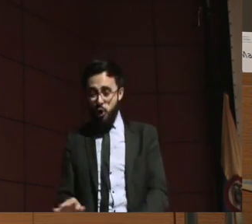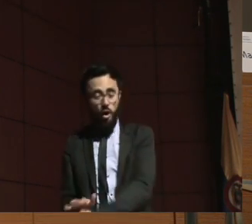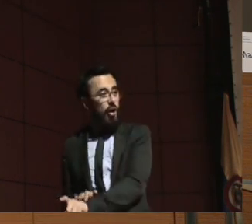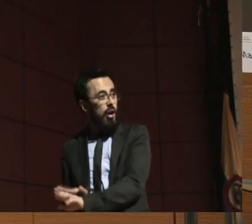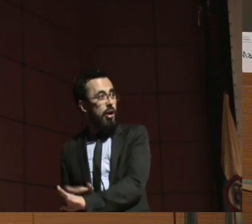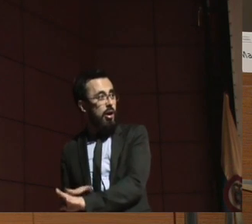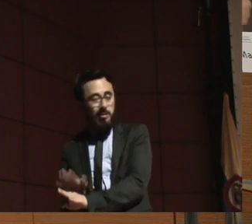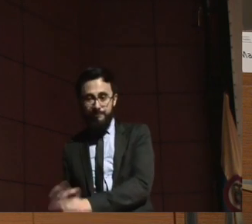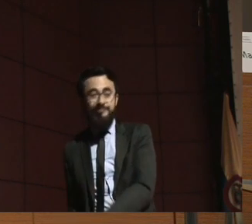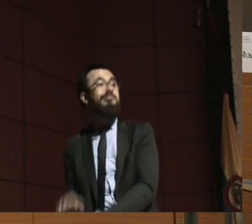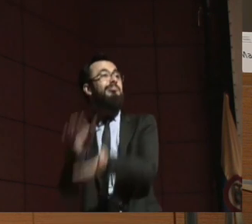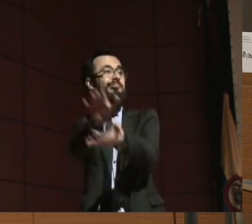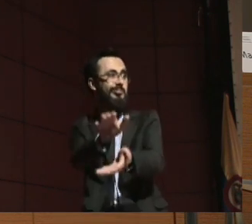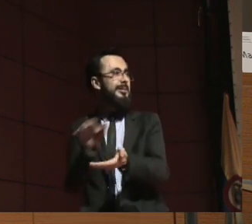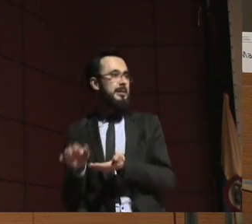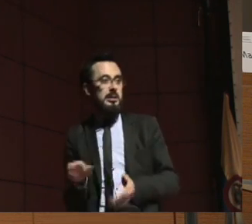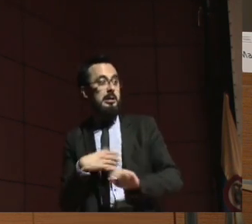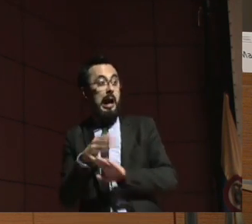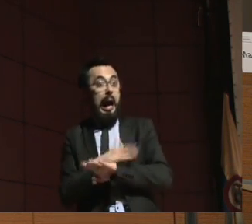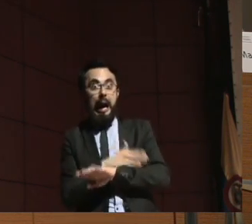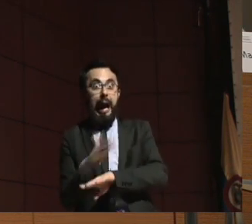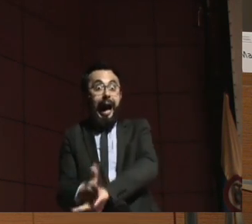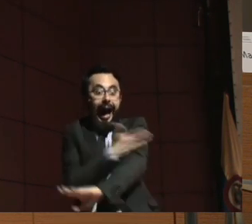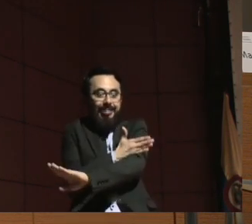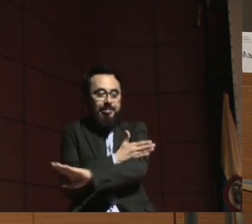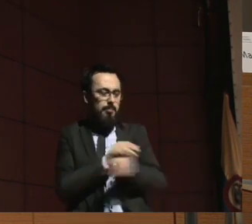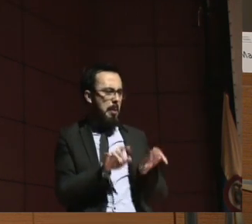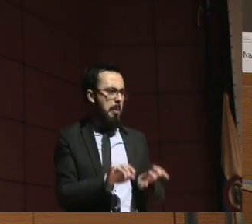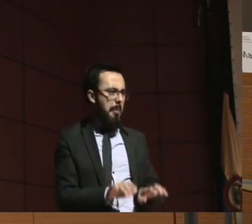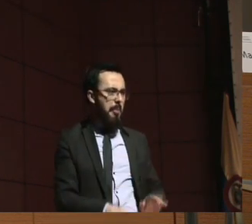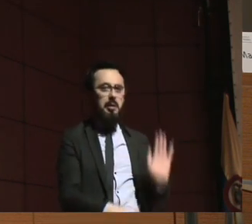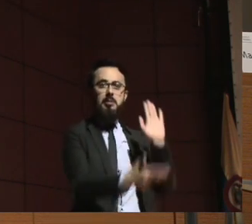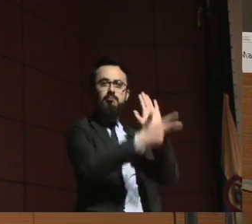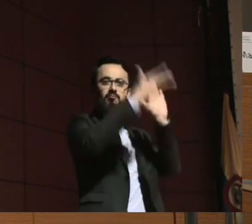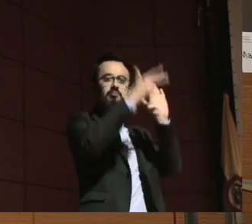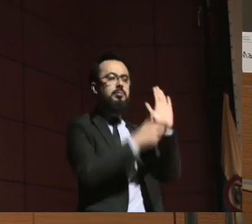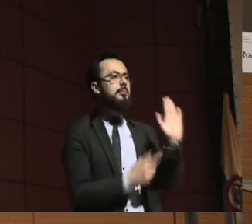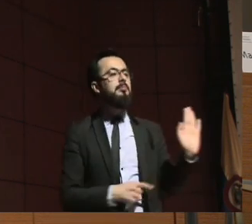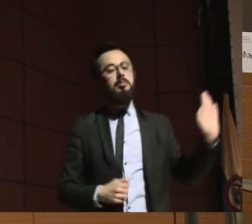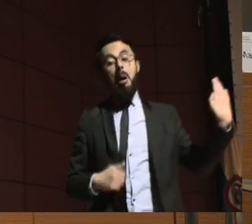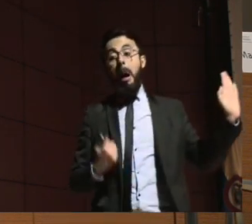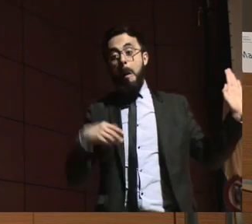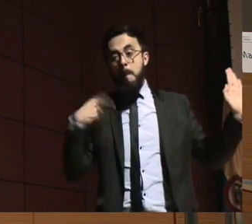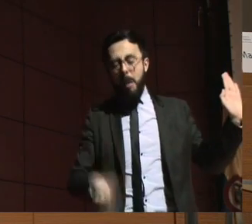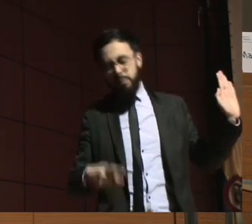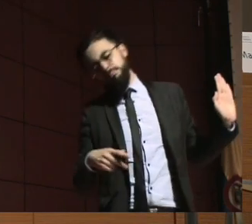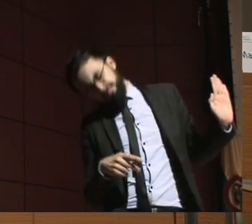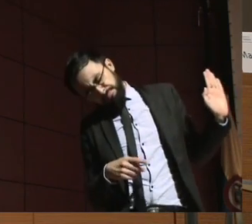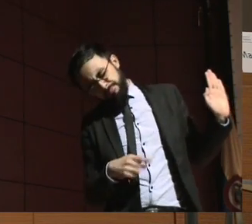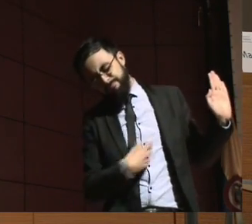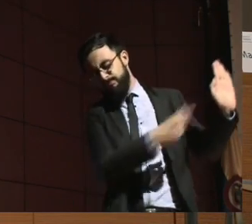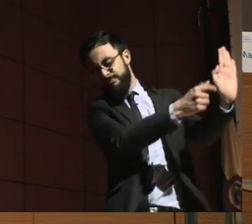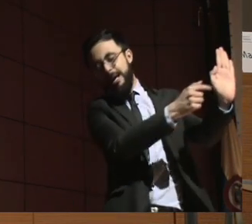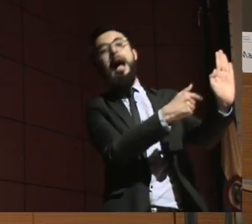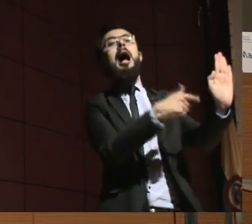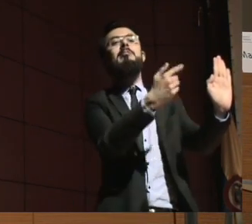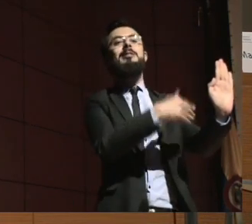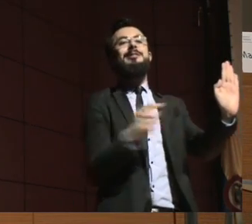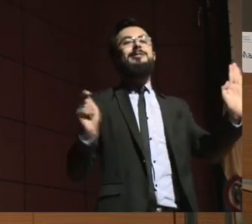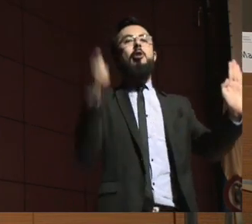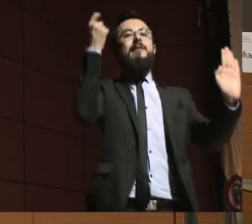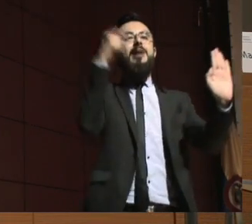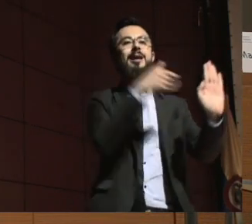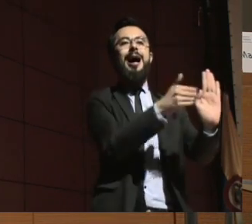que es una forma de apoyo en la toma de decisiones o de toma de decisiones de manera anticipada, precisamente.